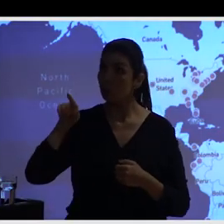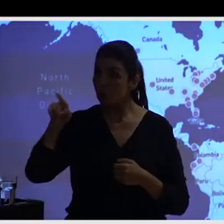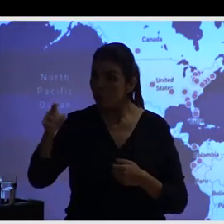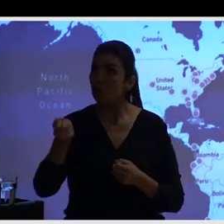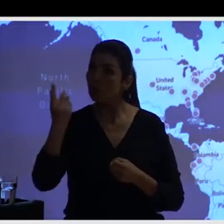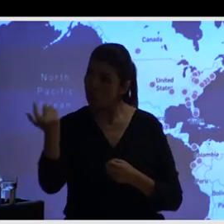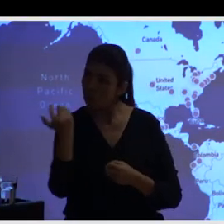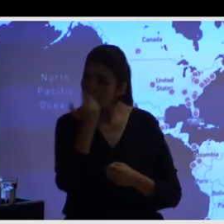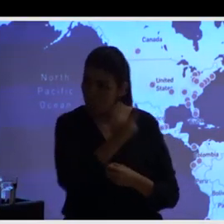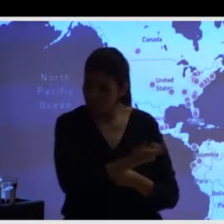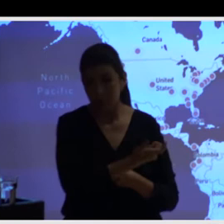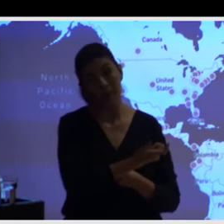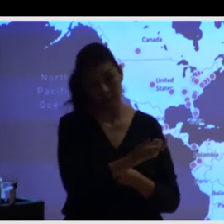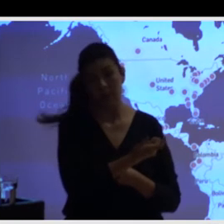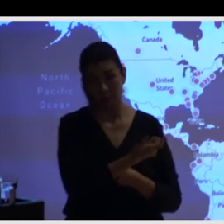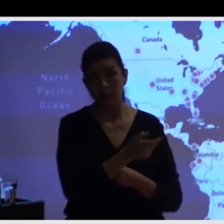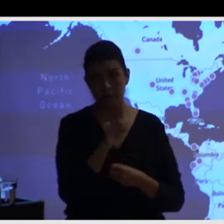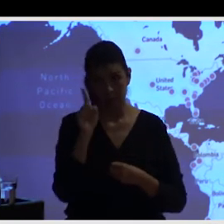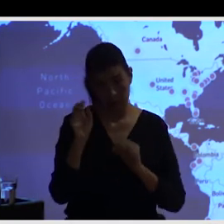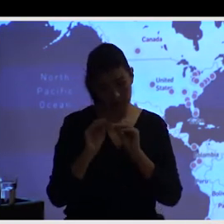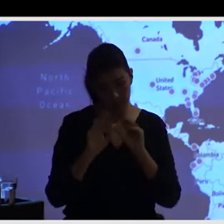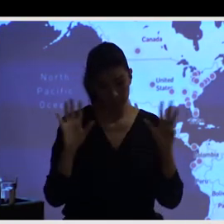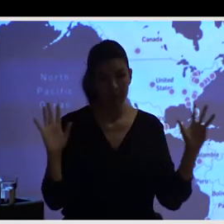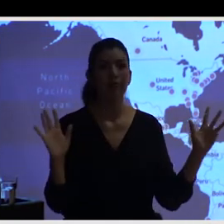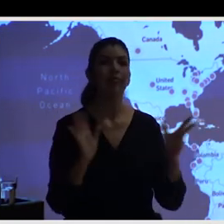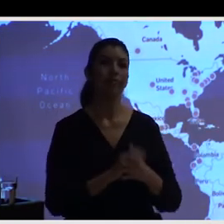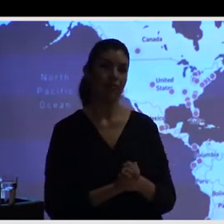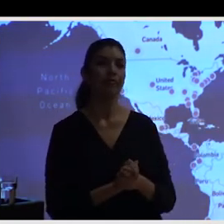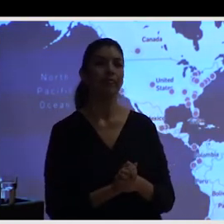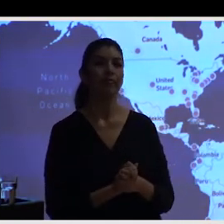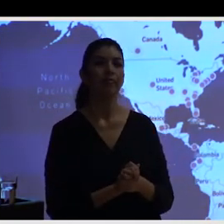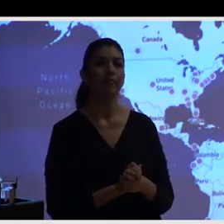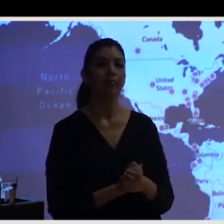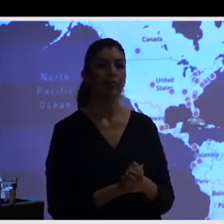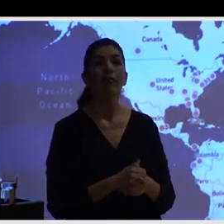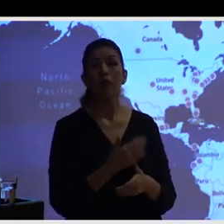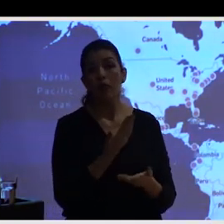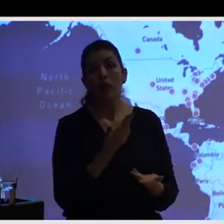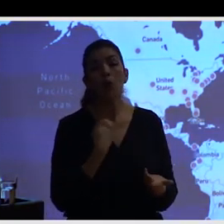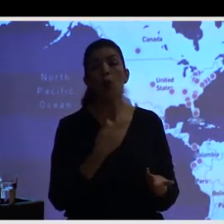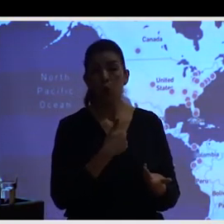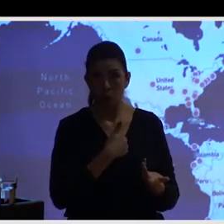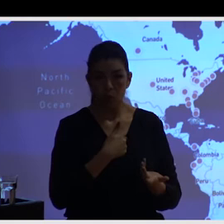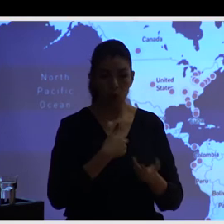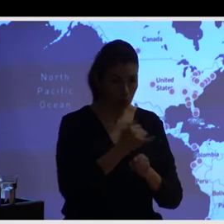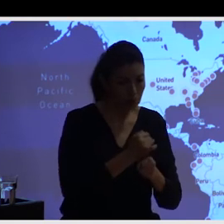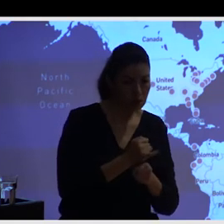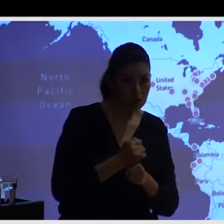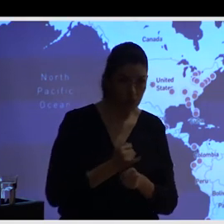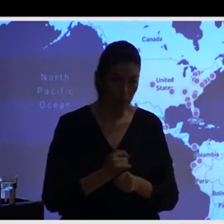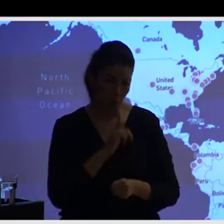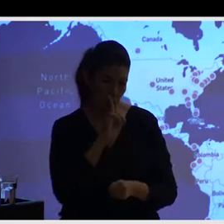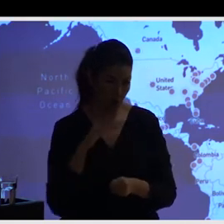Y todo está recogido en una única página web y es relativamente accesible. Aún está en una formación en